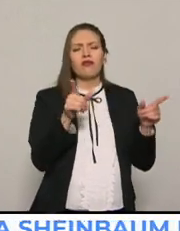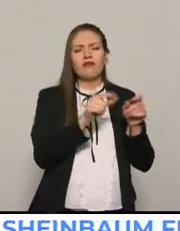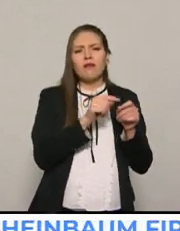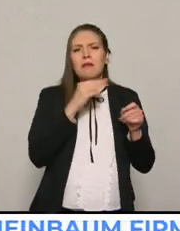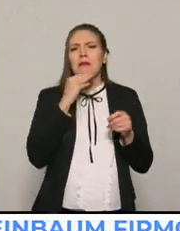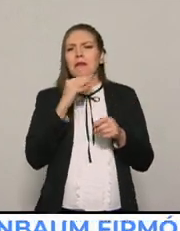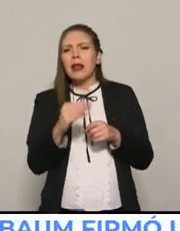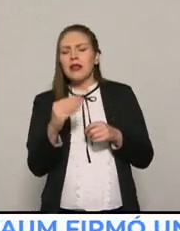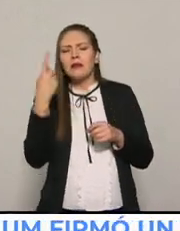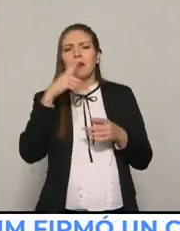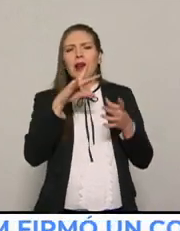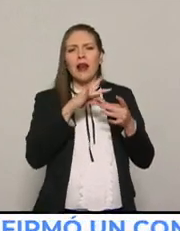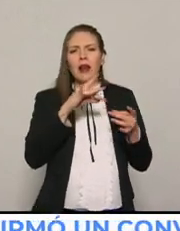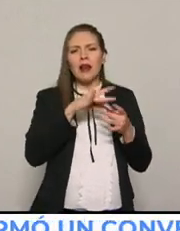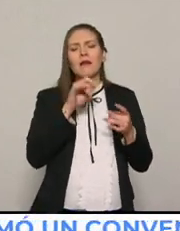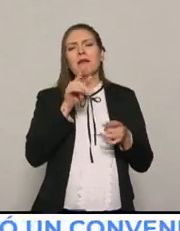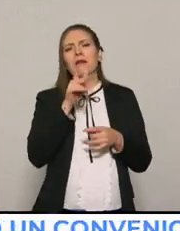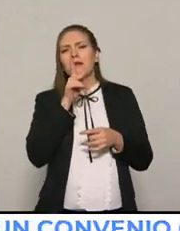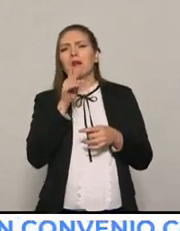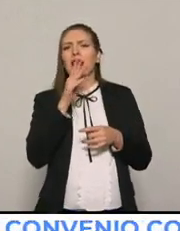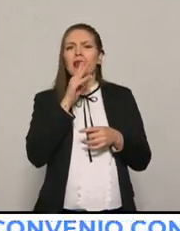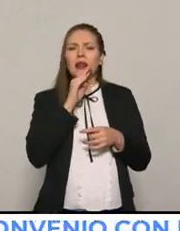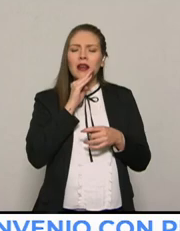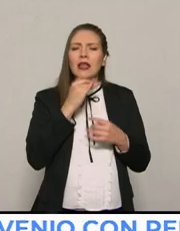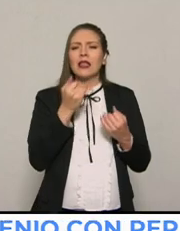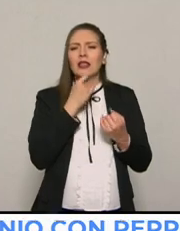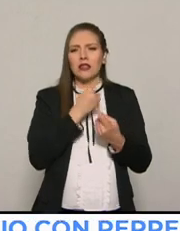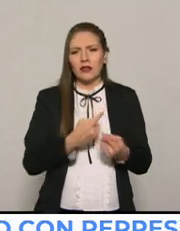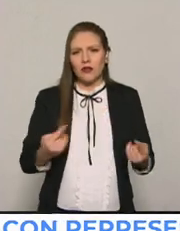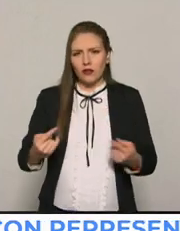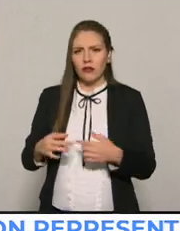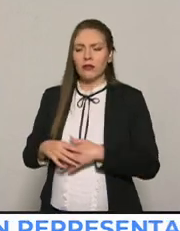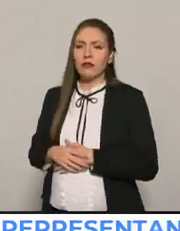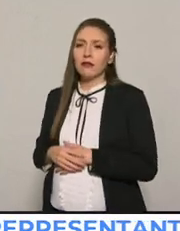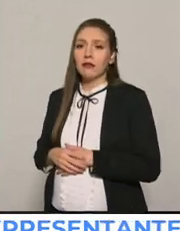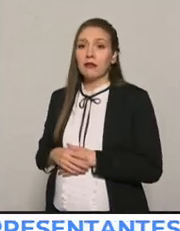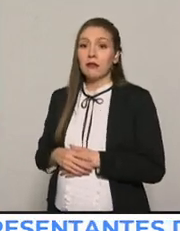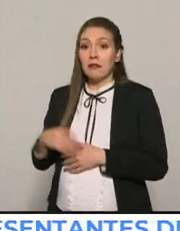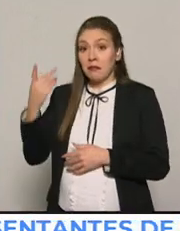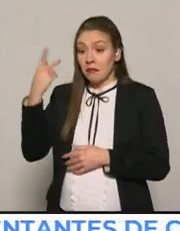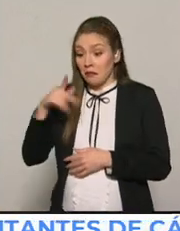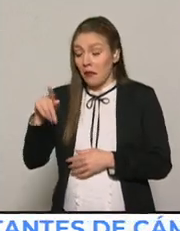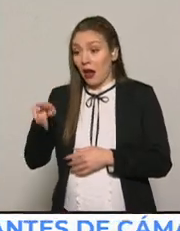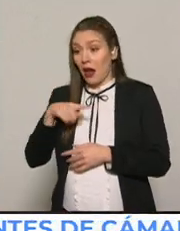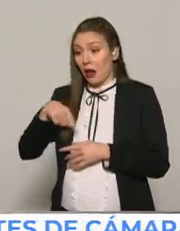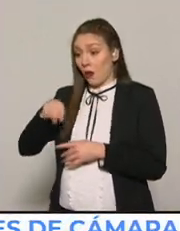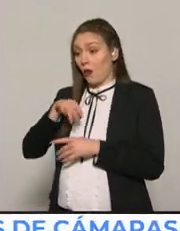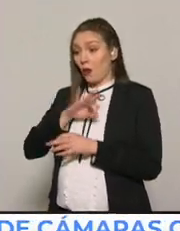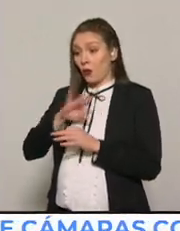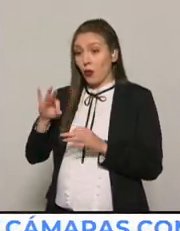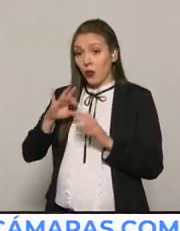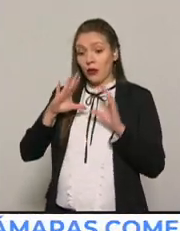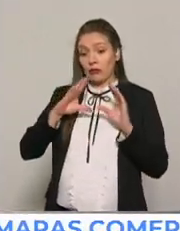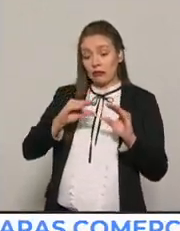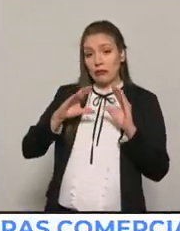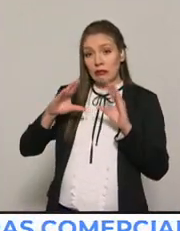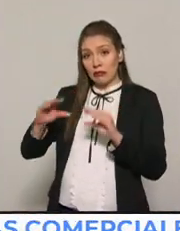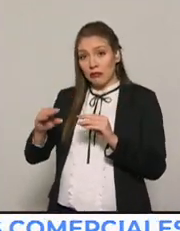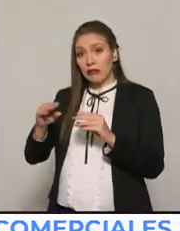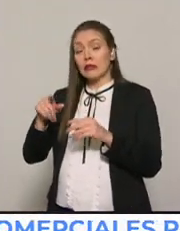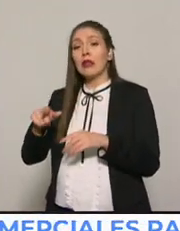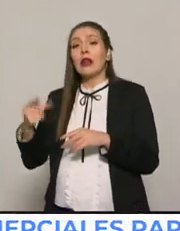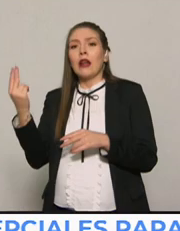están preocupados respecto al uso de estas aplicaciones? Creo que para poder educar necesitamos acercarnos a las tecnologías, ¿no? Existe como esta separación, este miedo... ¿Conocerlas?